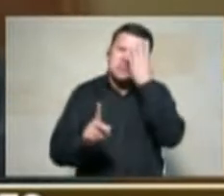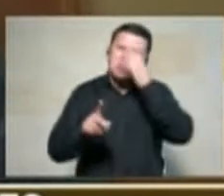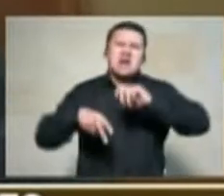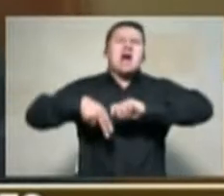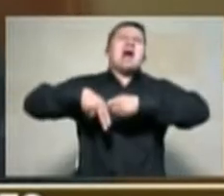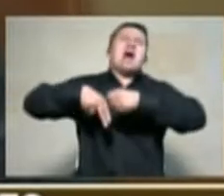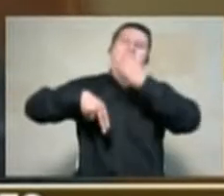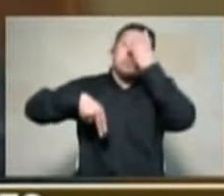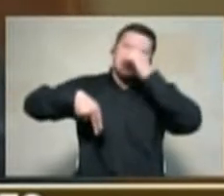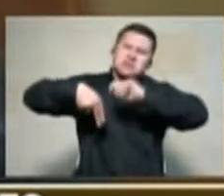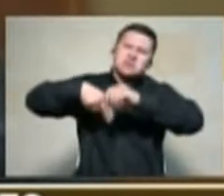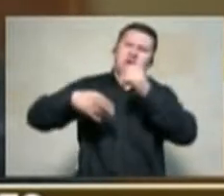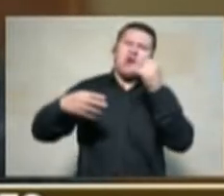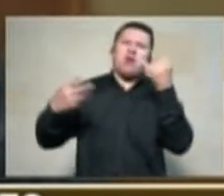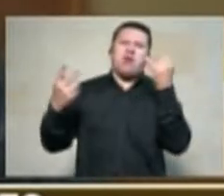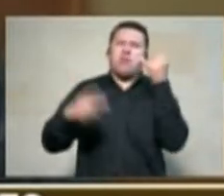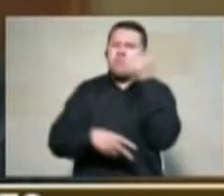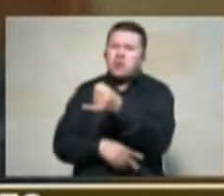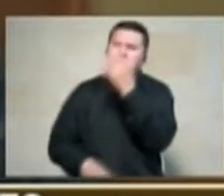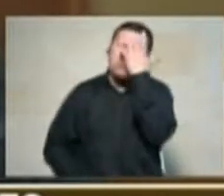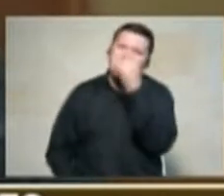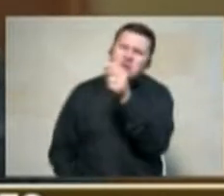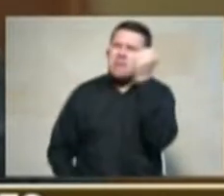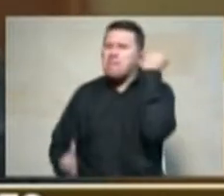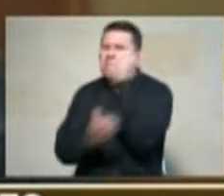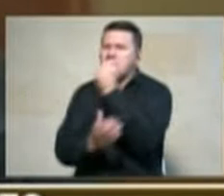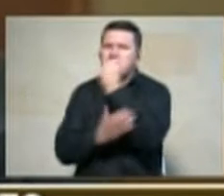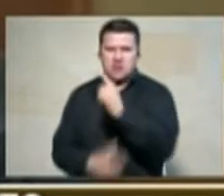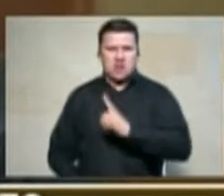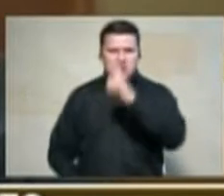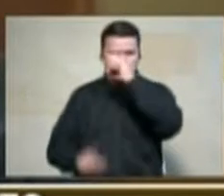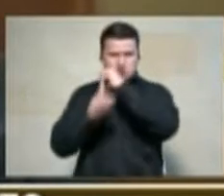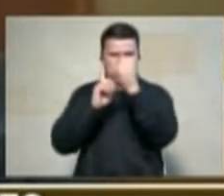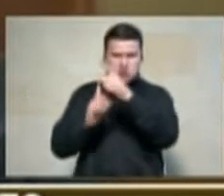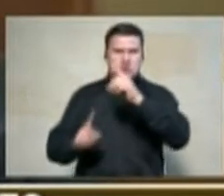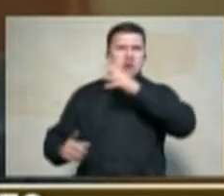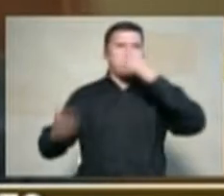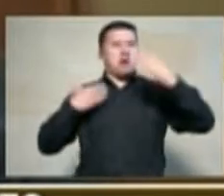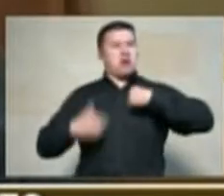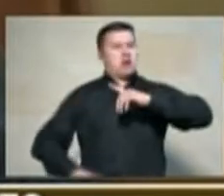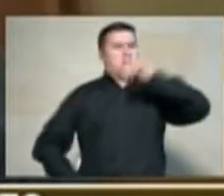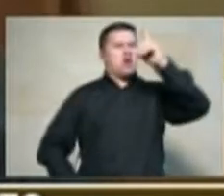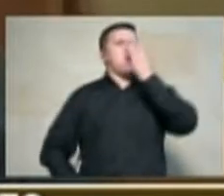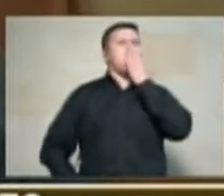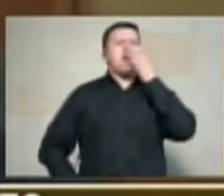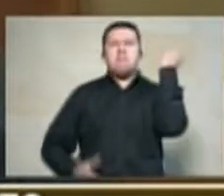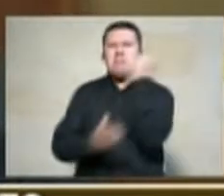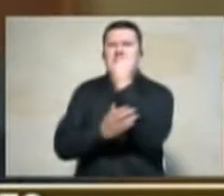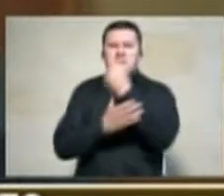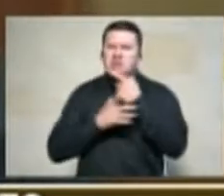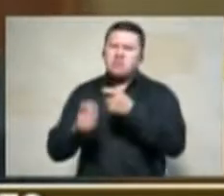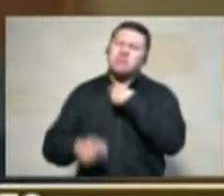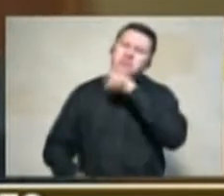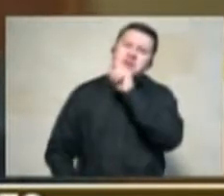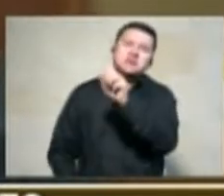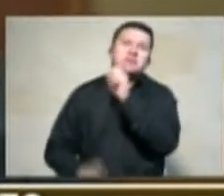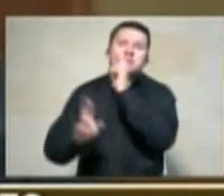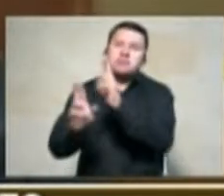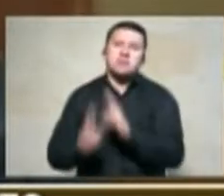o por qué mataban líderes sociales campesinos e indígenas pues la respuesta era porque eran guerrilleros